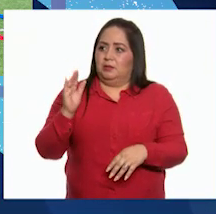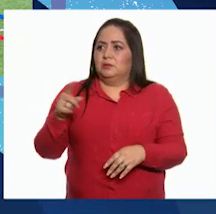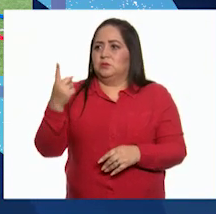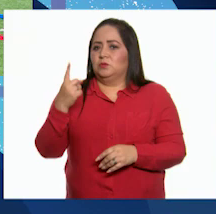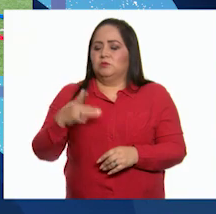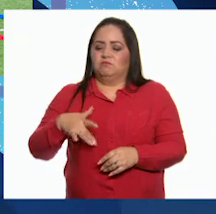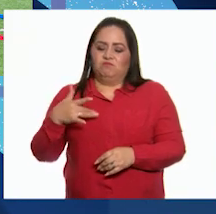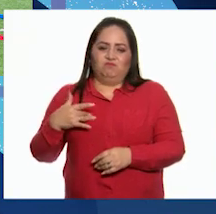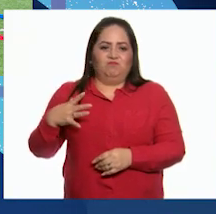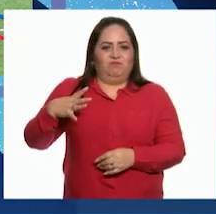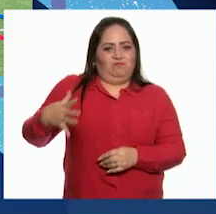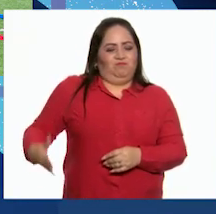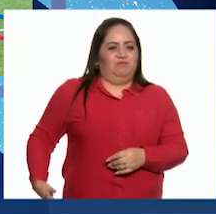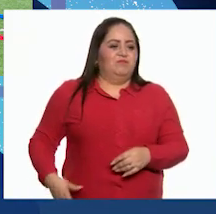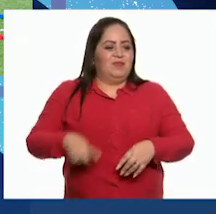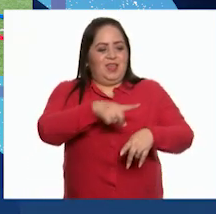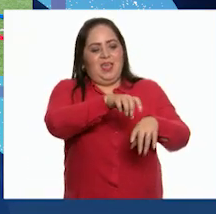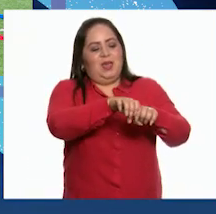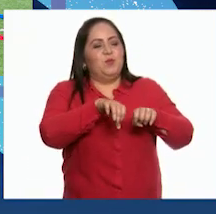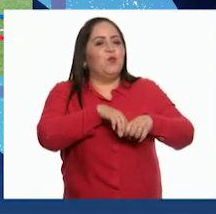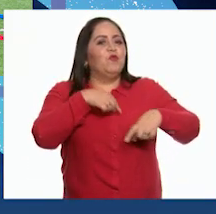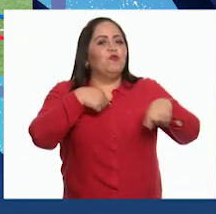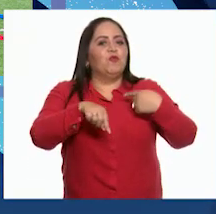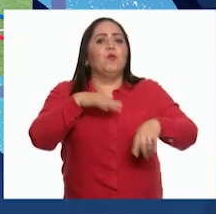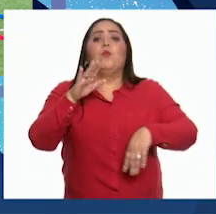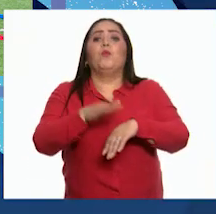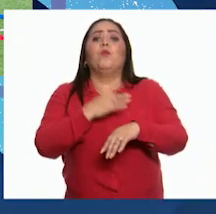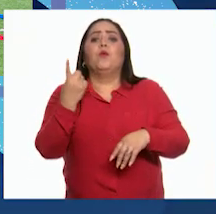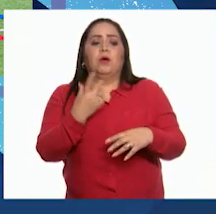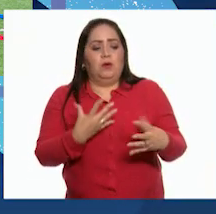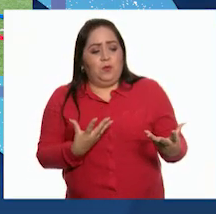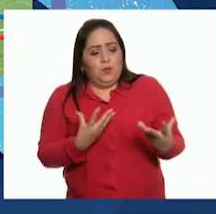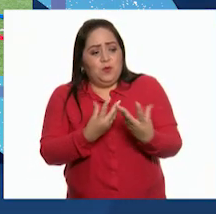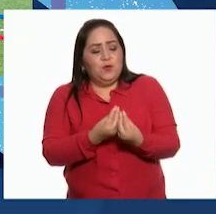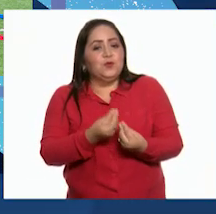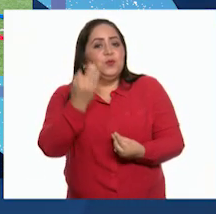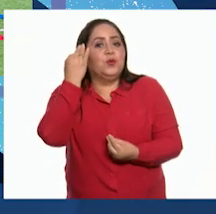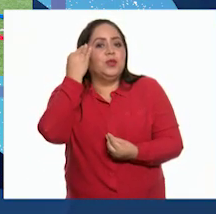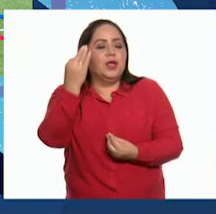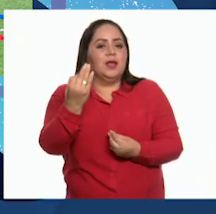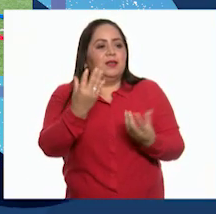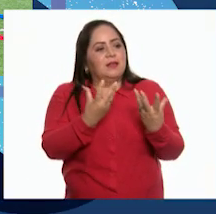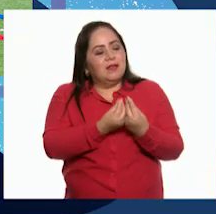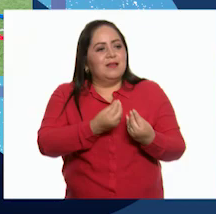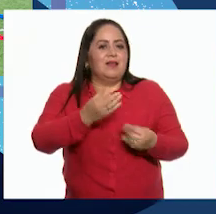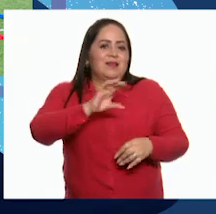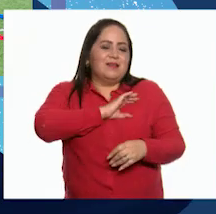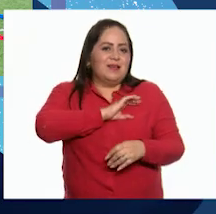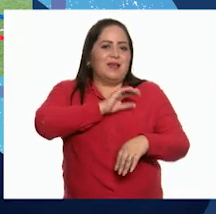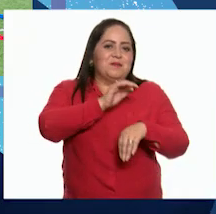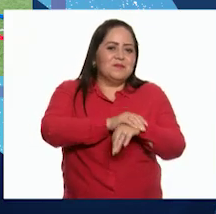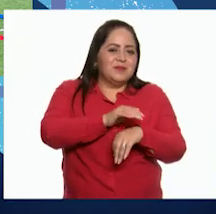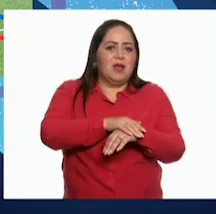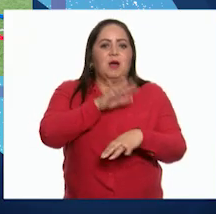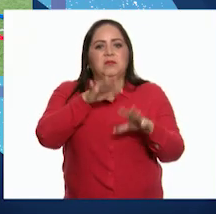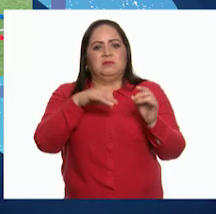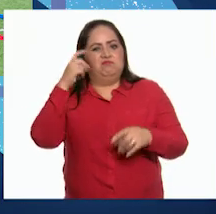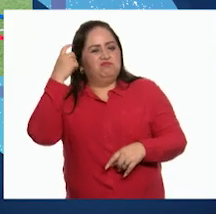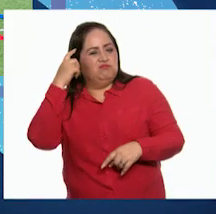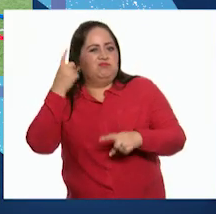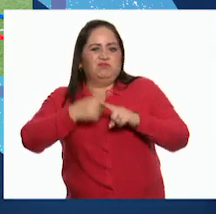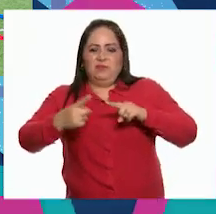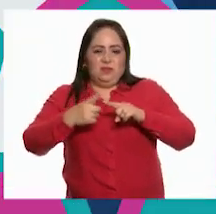muy orgulloso de pertenecer a ese equipo, porque juntos han pasado por muchos momentos agradables y desagradables.